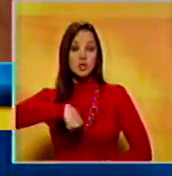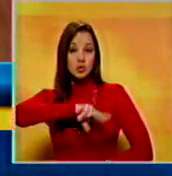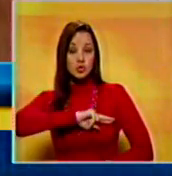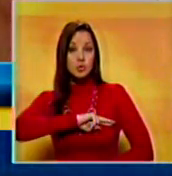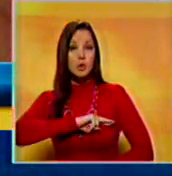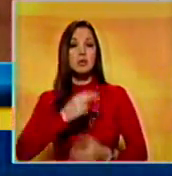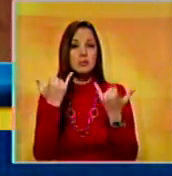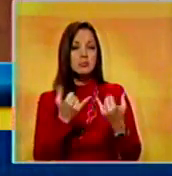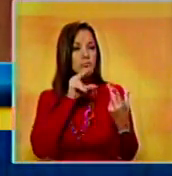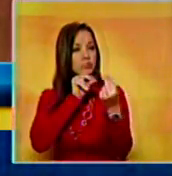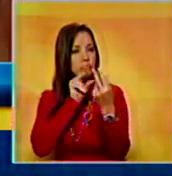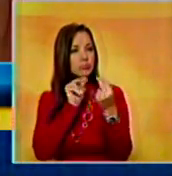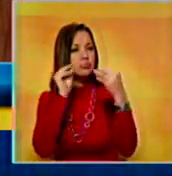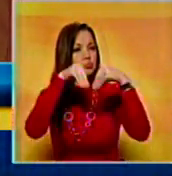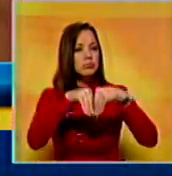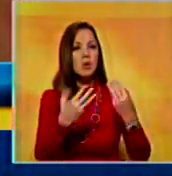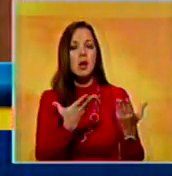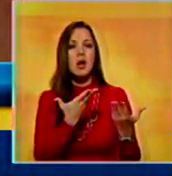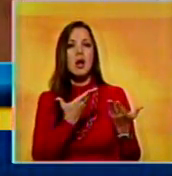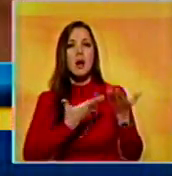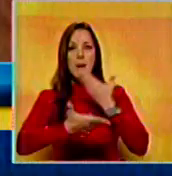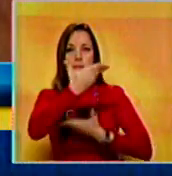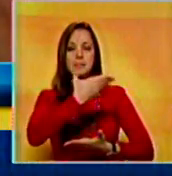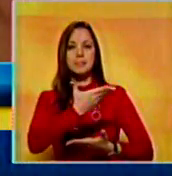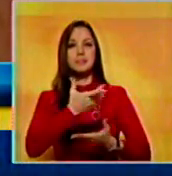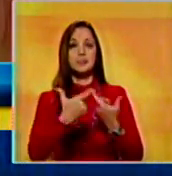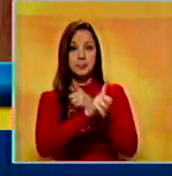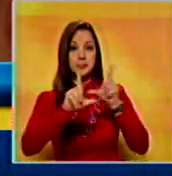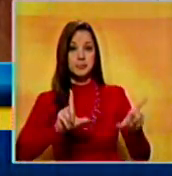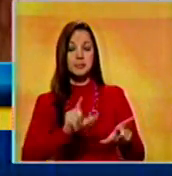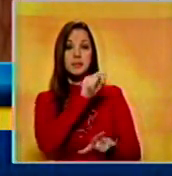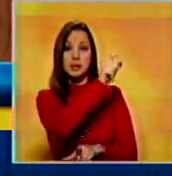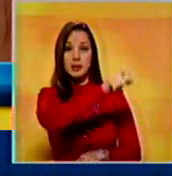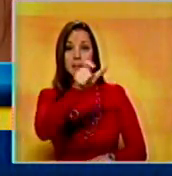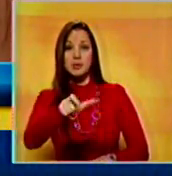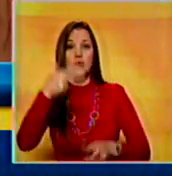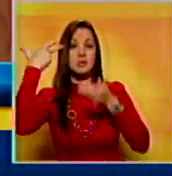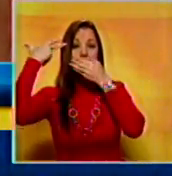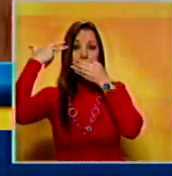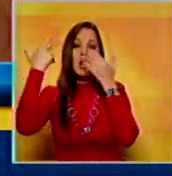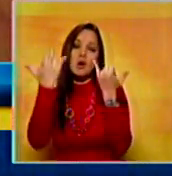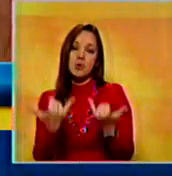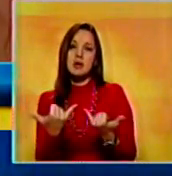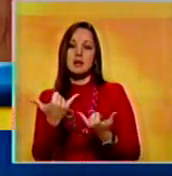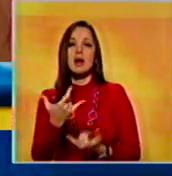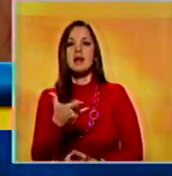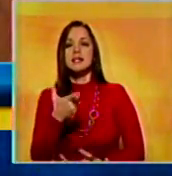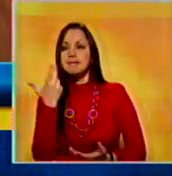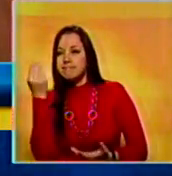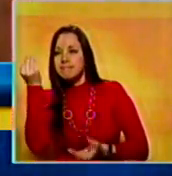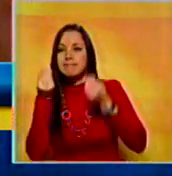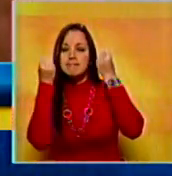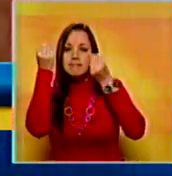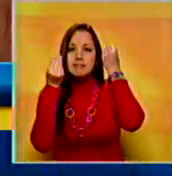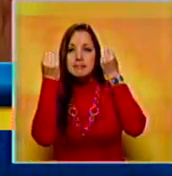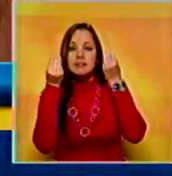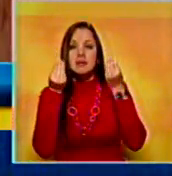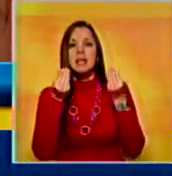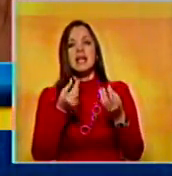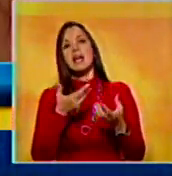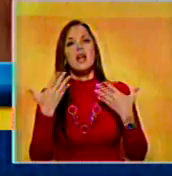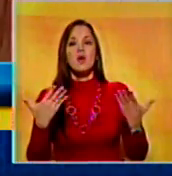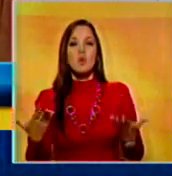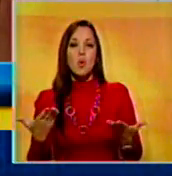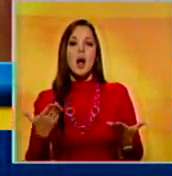gestiones para esta posible liberación, pero por el momento estamos todavía analizando el caso y viendo